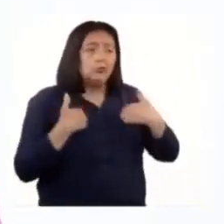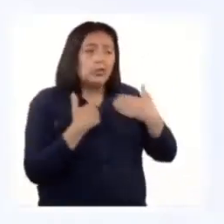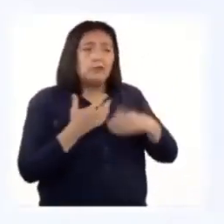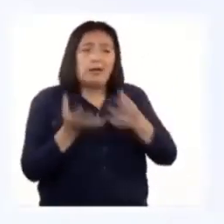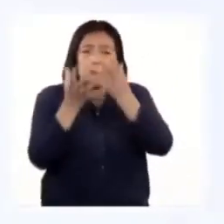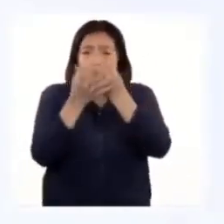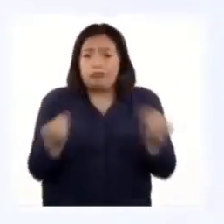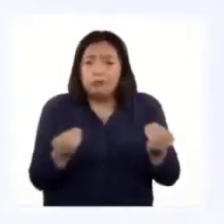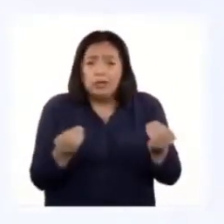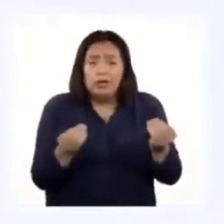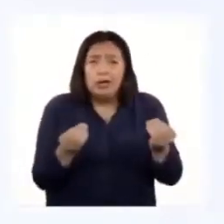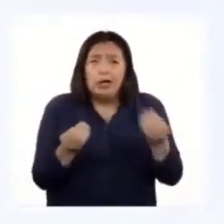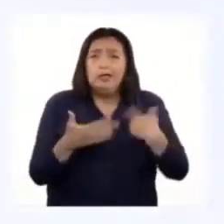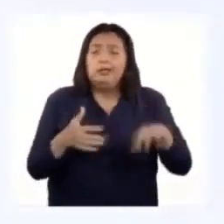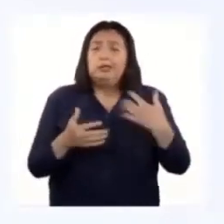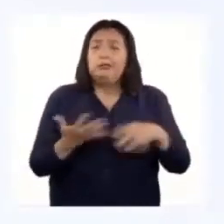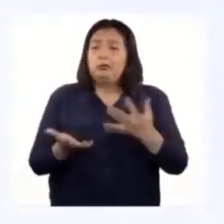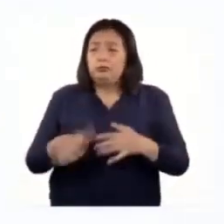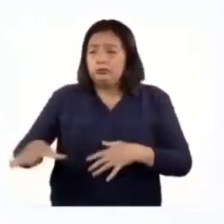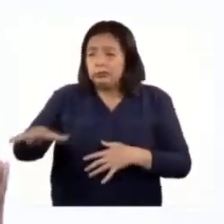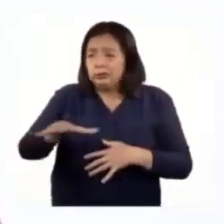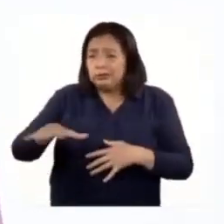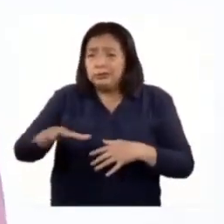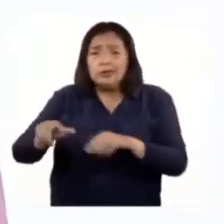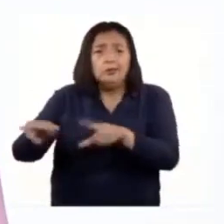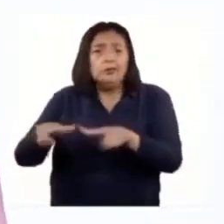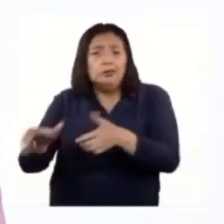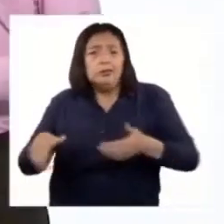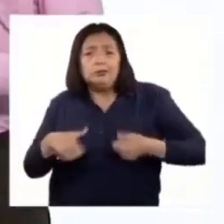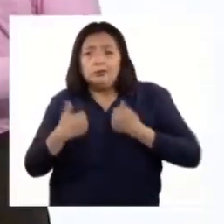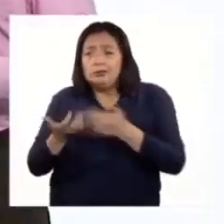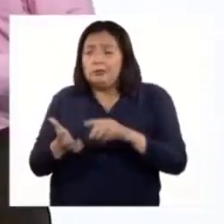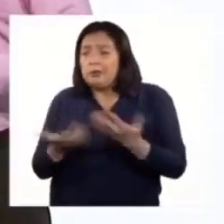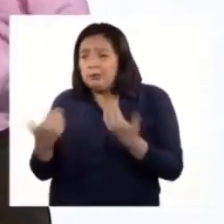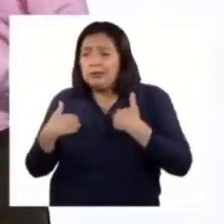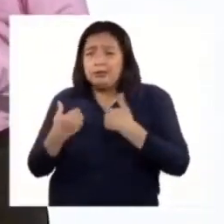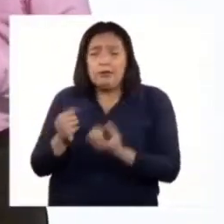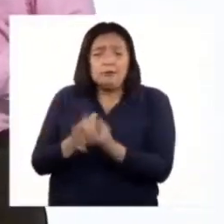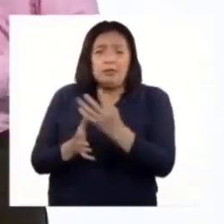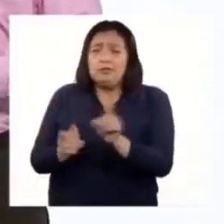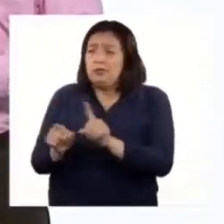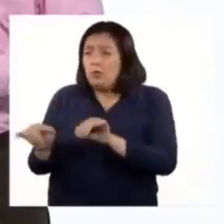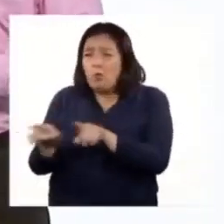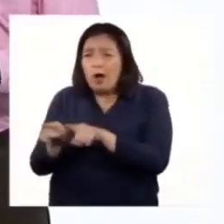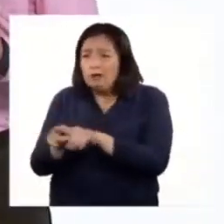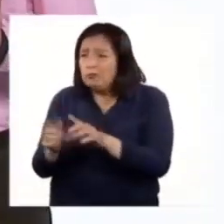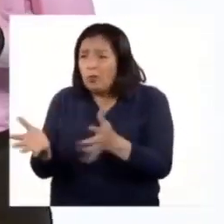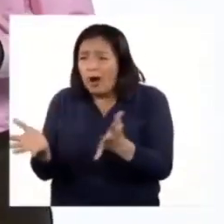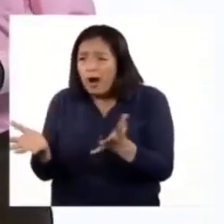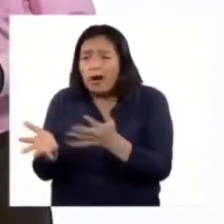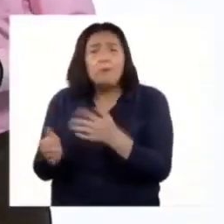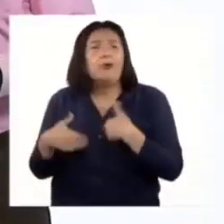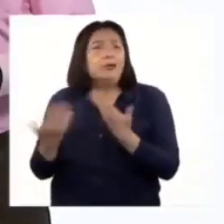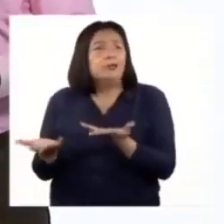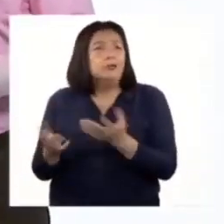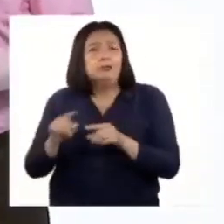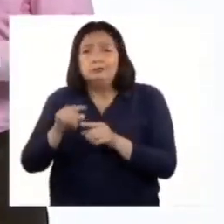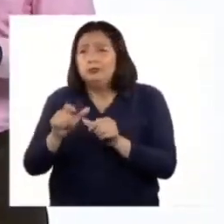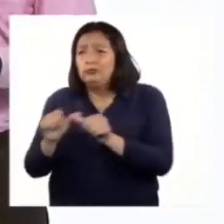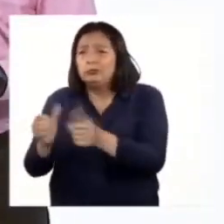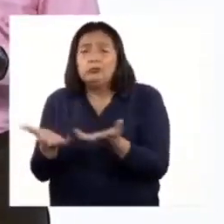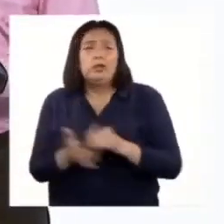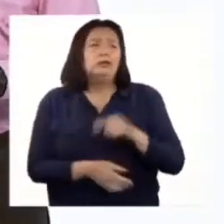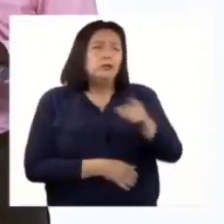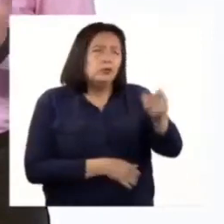extinguen, los ecosistemas no pueden funcionar de la misma manera. Chicas y chicos en sus casas, ¿ustedes saben lo que quiere